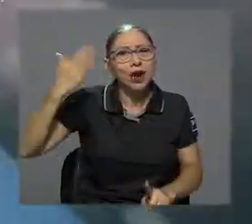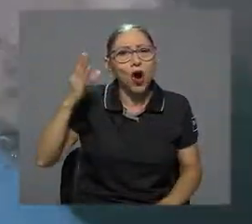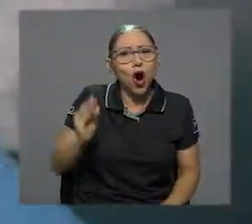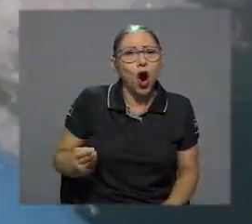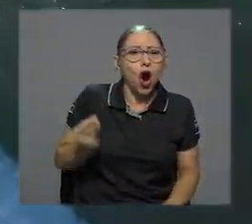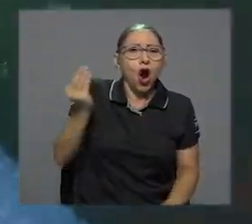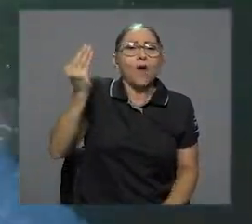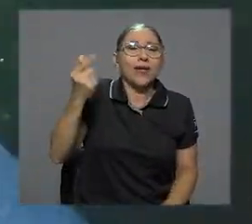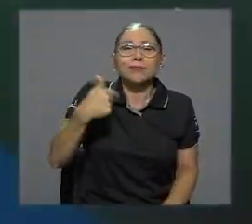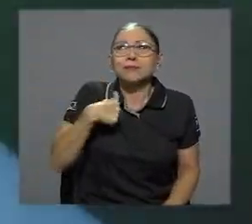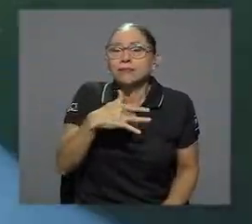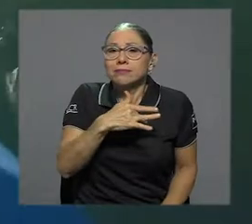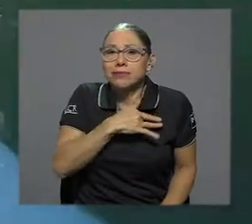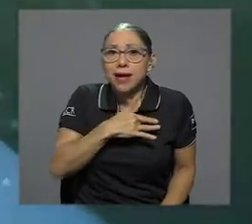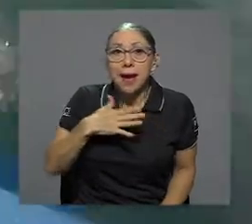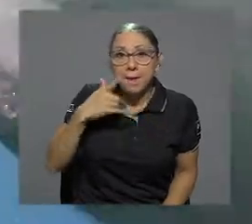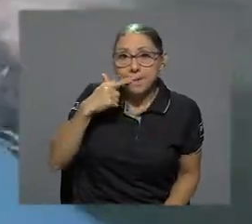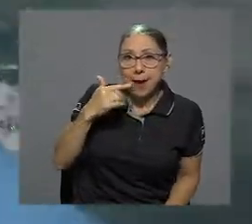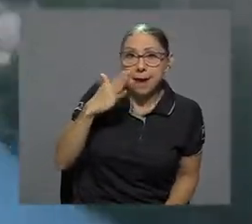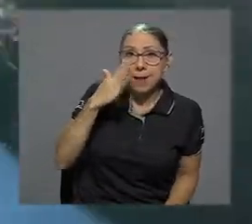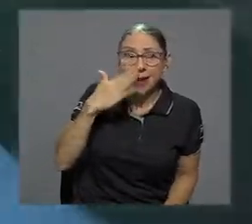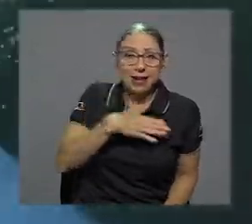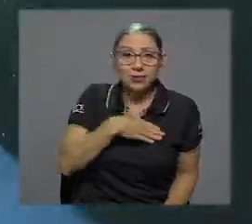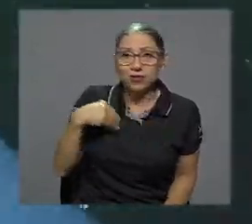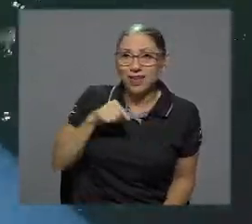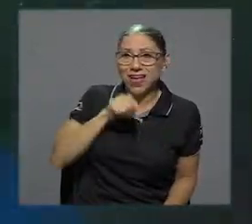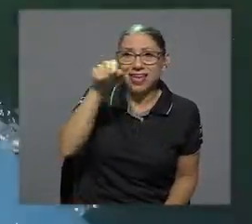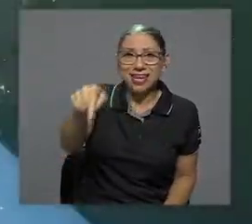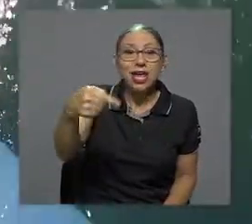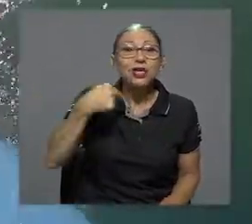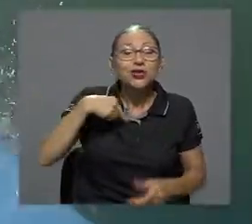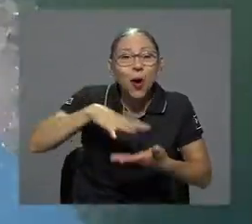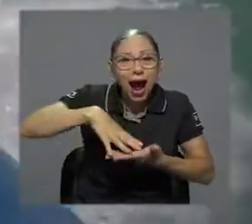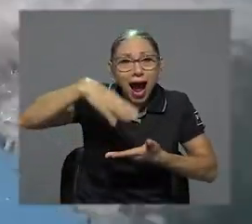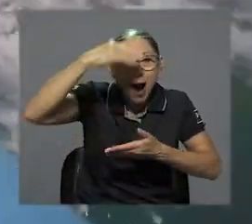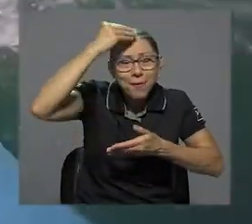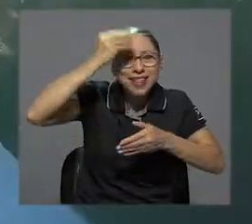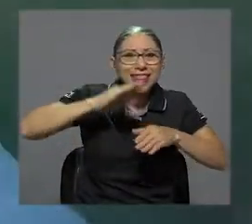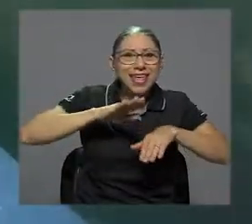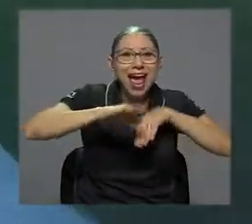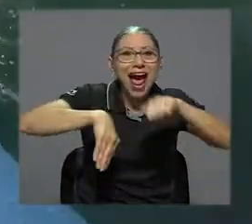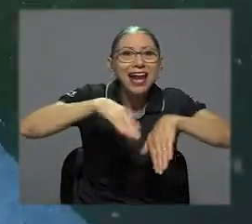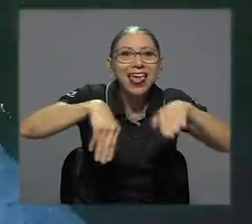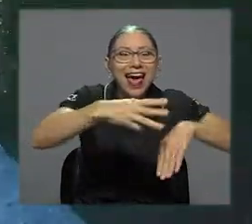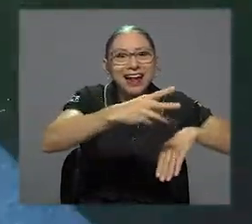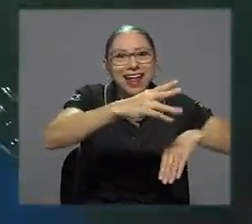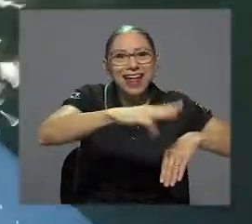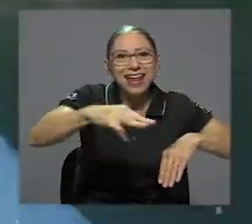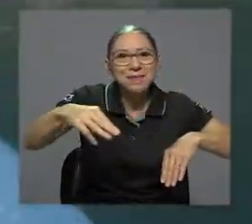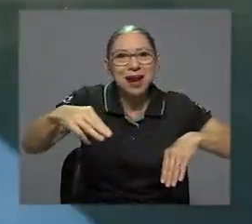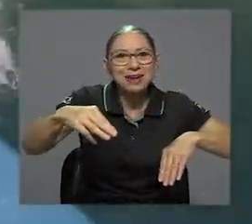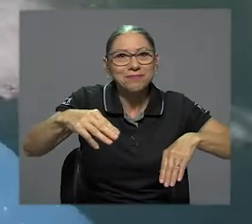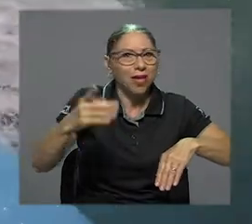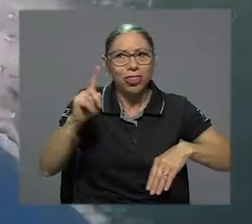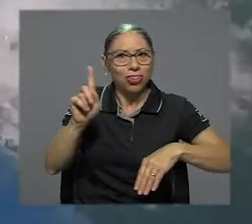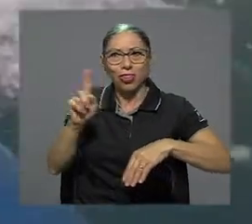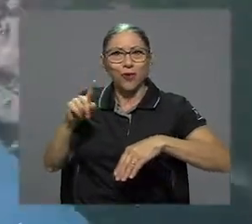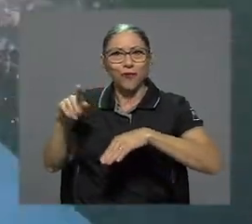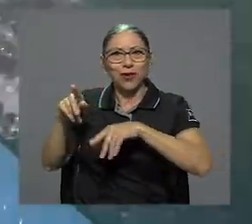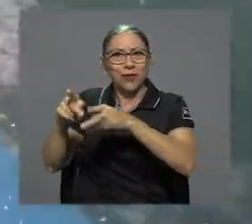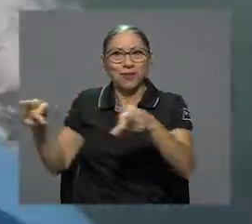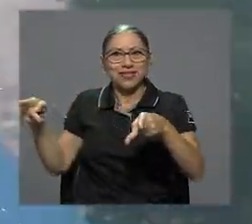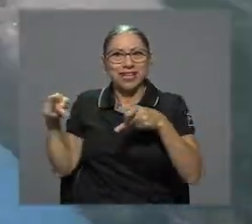surf. Tanto mi papá como mi mamá les gustaba mucho ir al mar, entonces yo aprendí a nadar en el mar antes que una piscina.